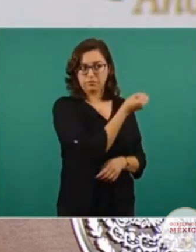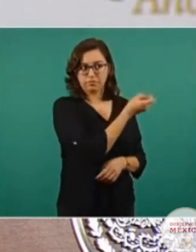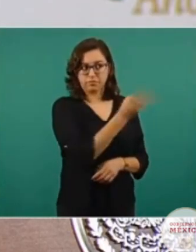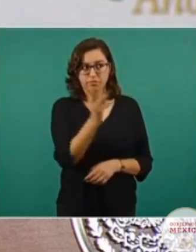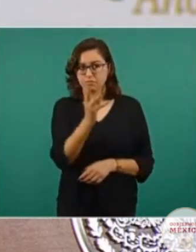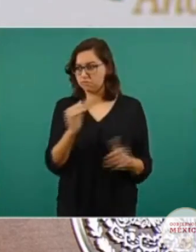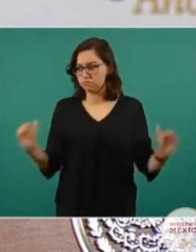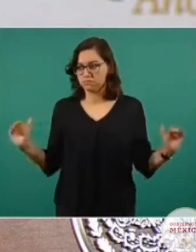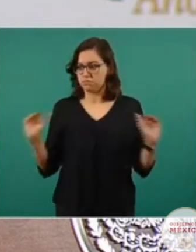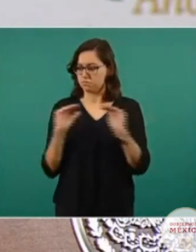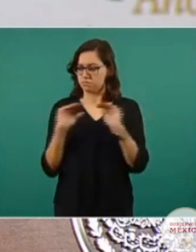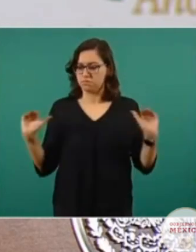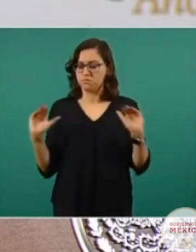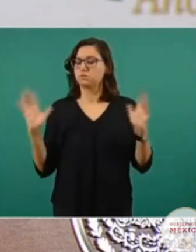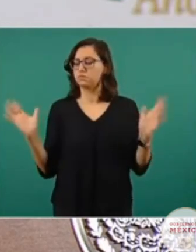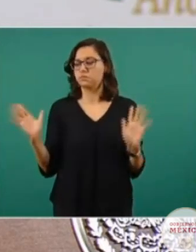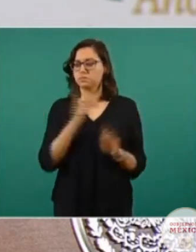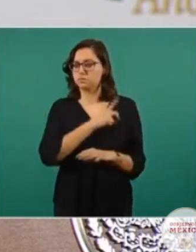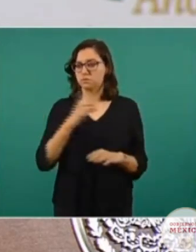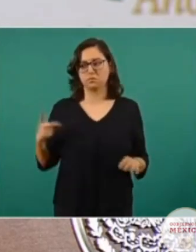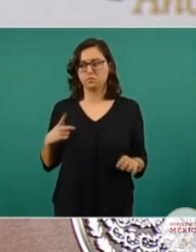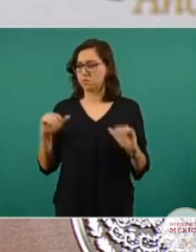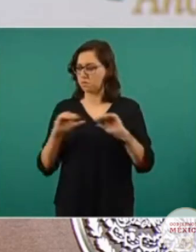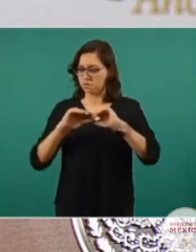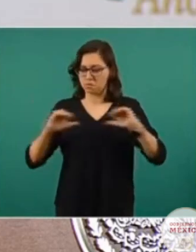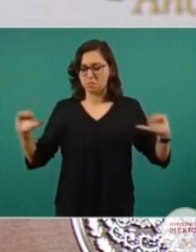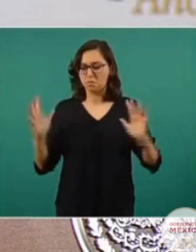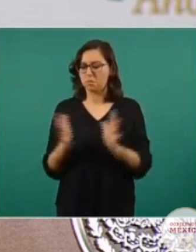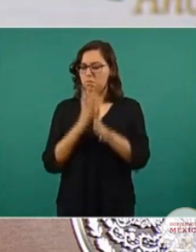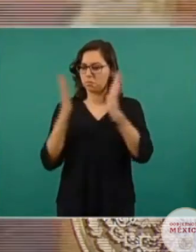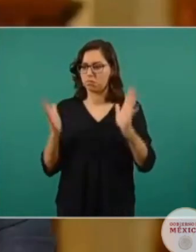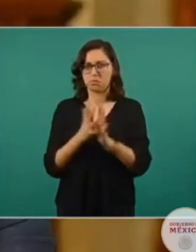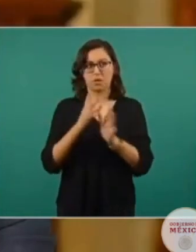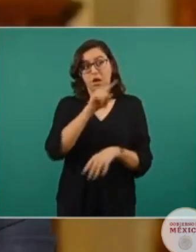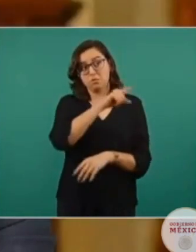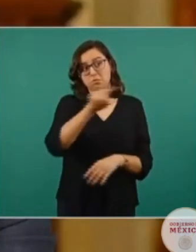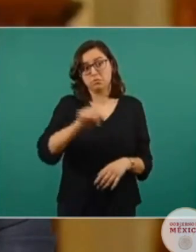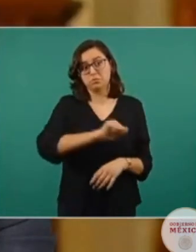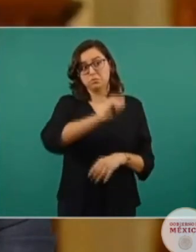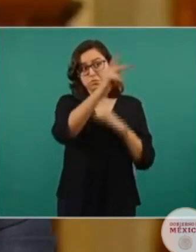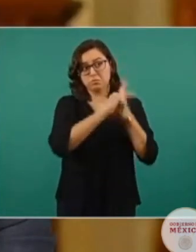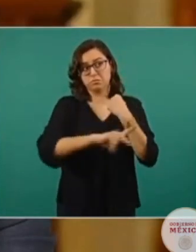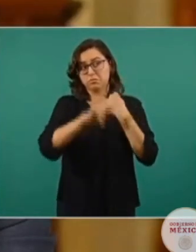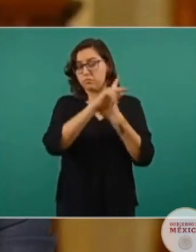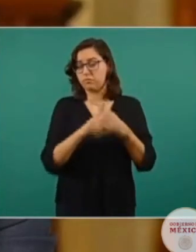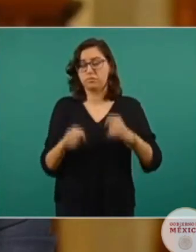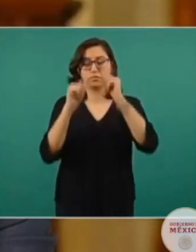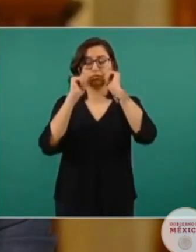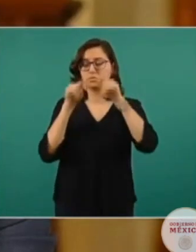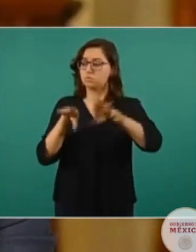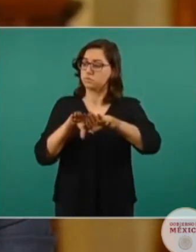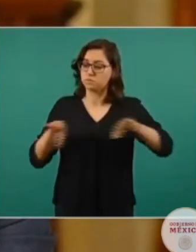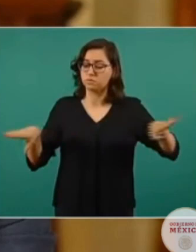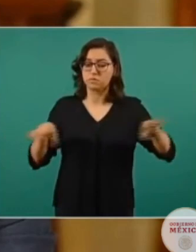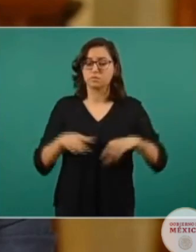caso del petróleo, que una empresa petrolera extranjera, o que, en el caso de la